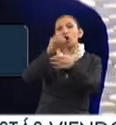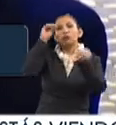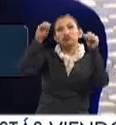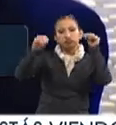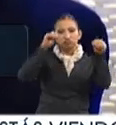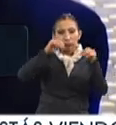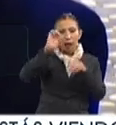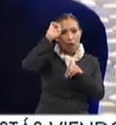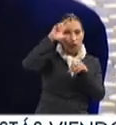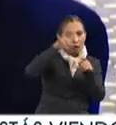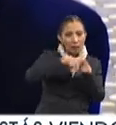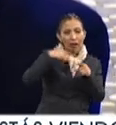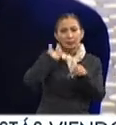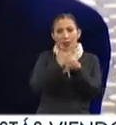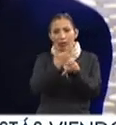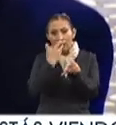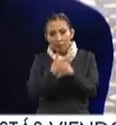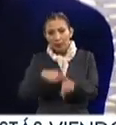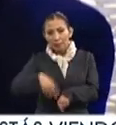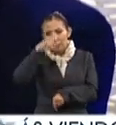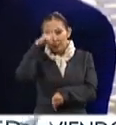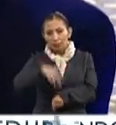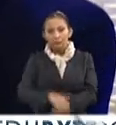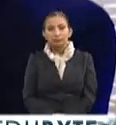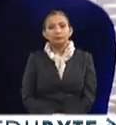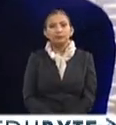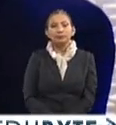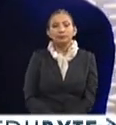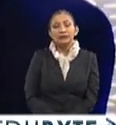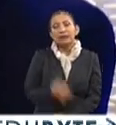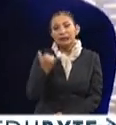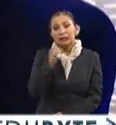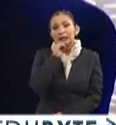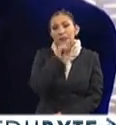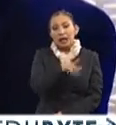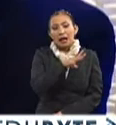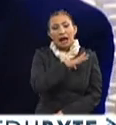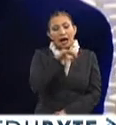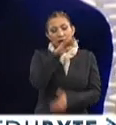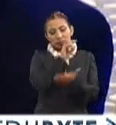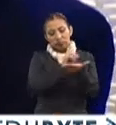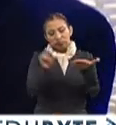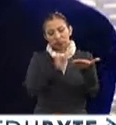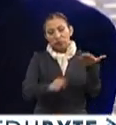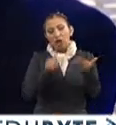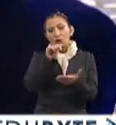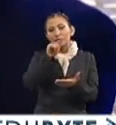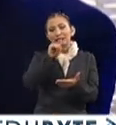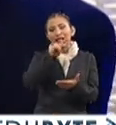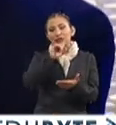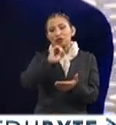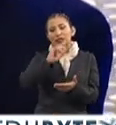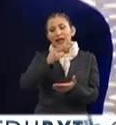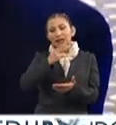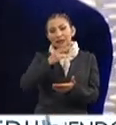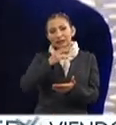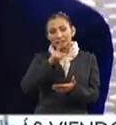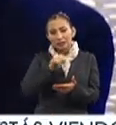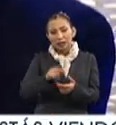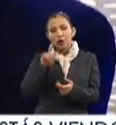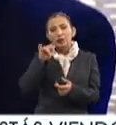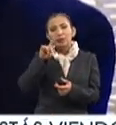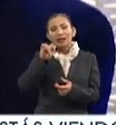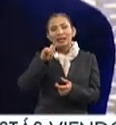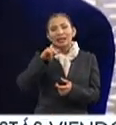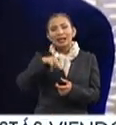que he hecho tanto en Europa, en Estados Unidos como en México. Y también hay textos de Luis Ignacio Sáenz, de Luis